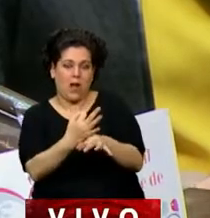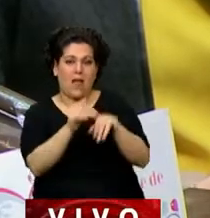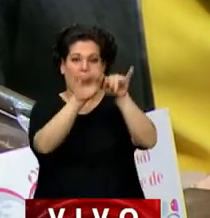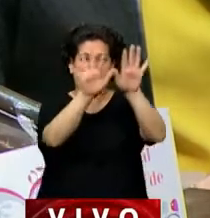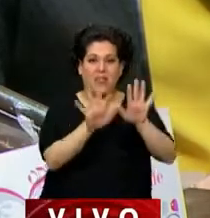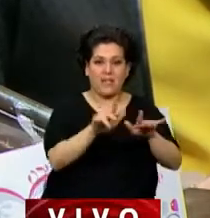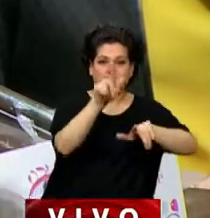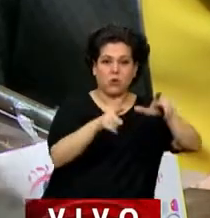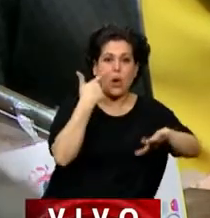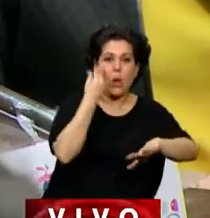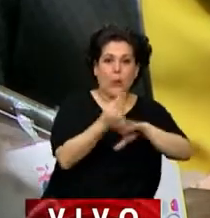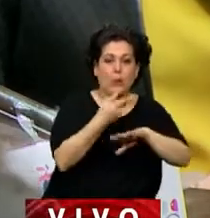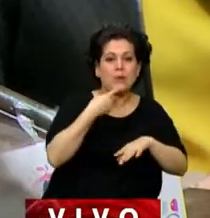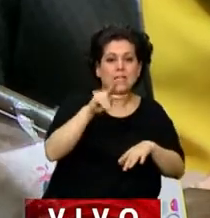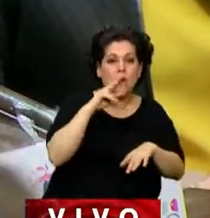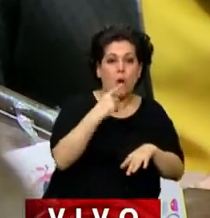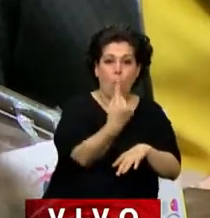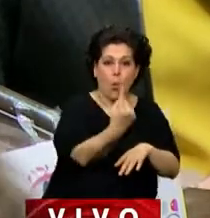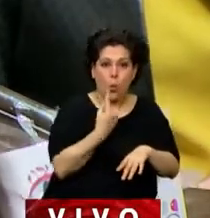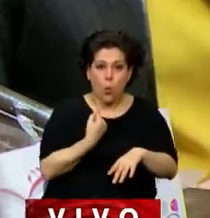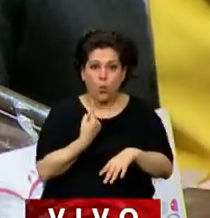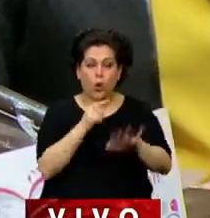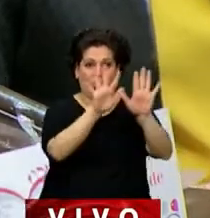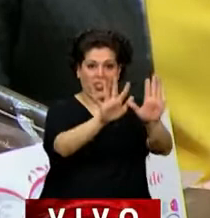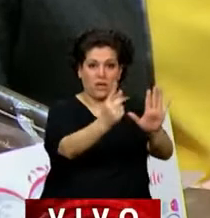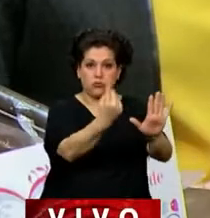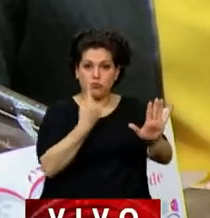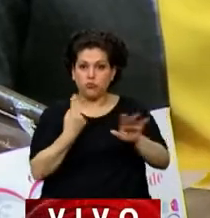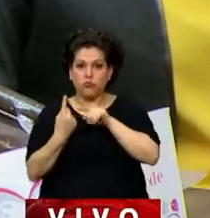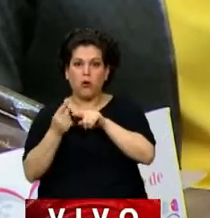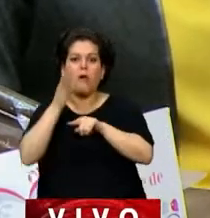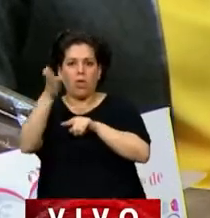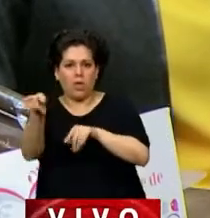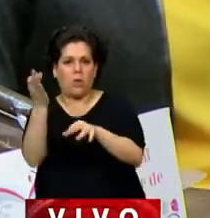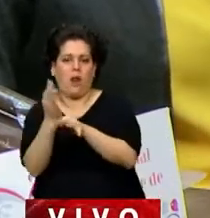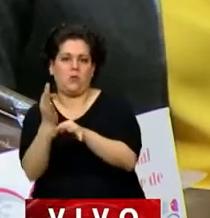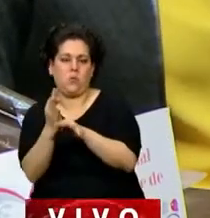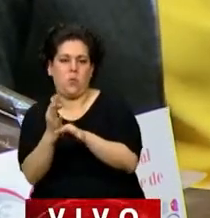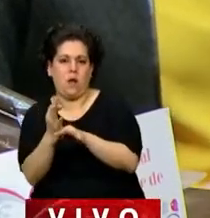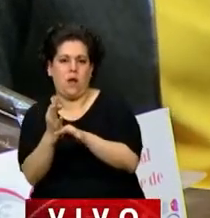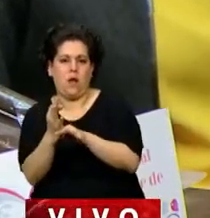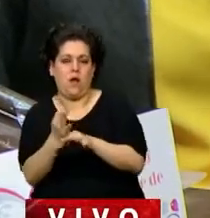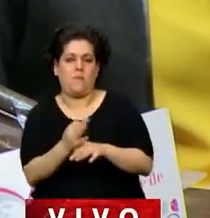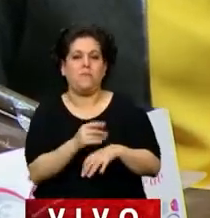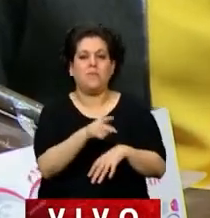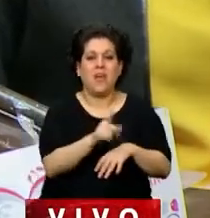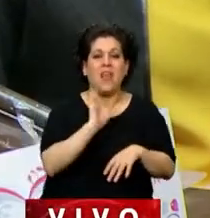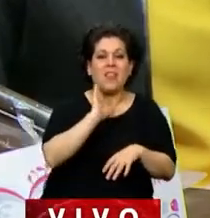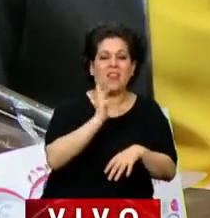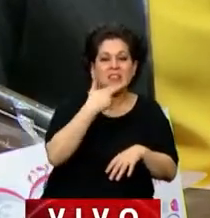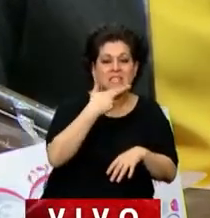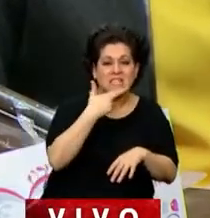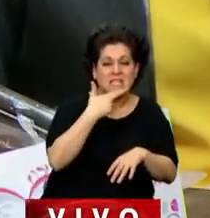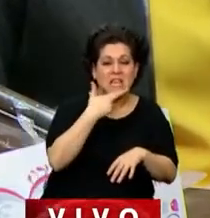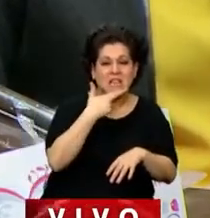concurría a las escuelas. Uno entre 17